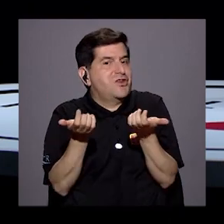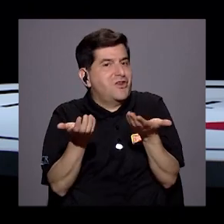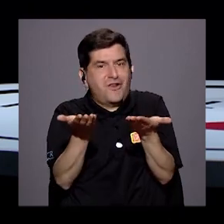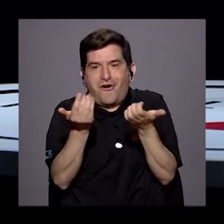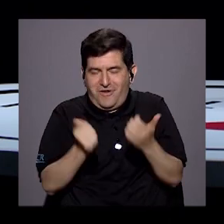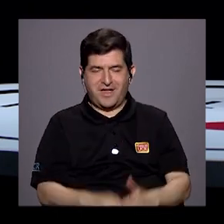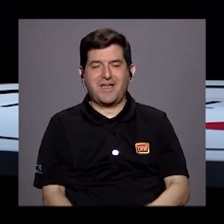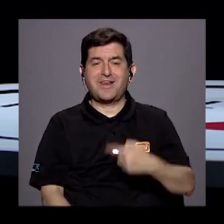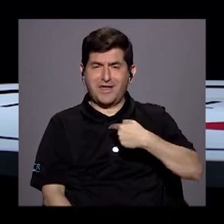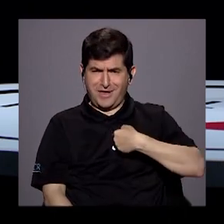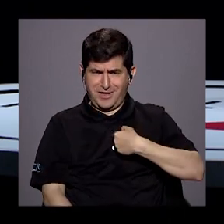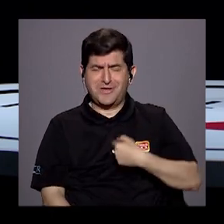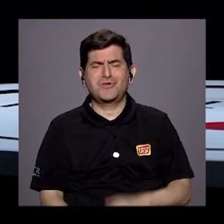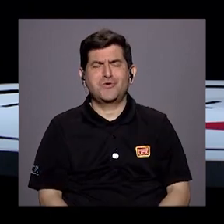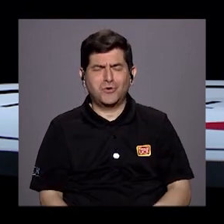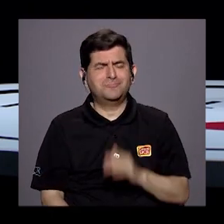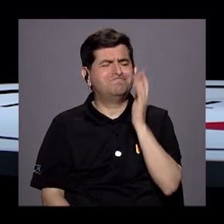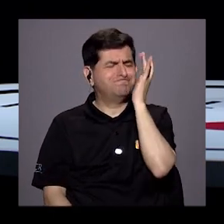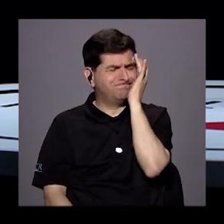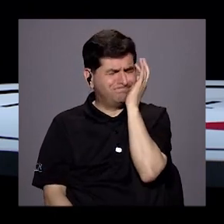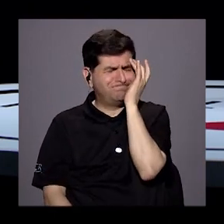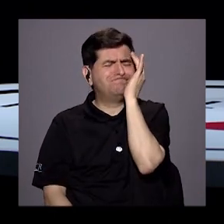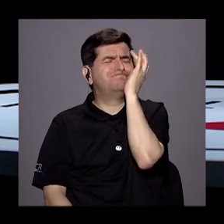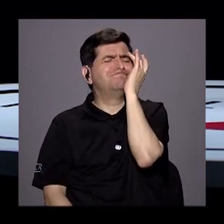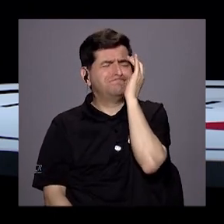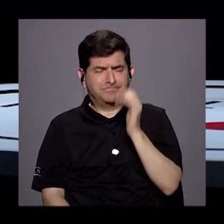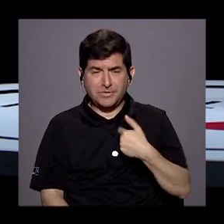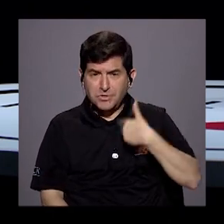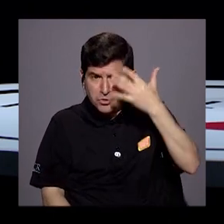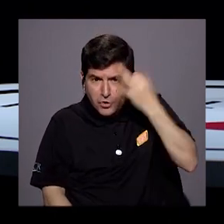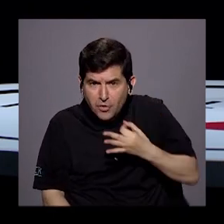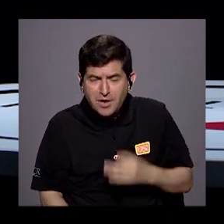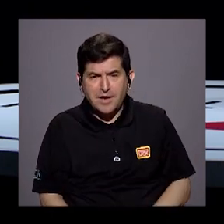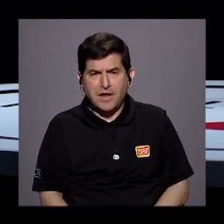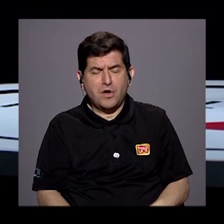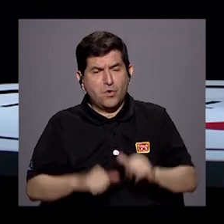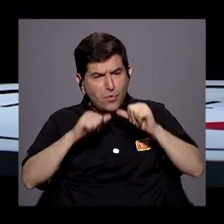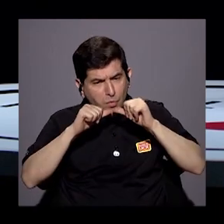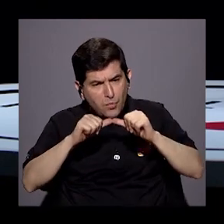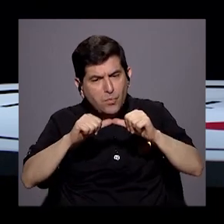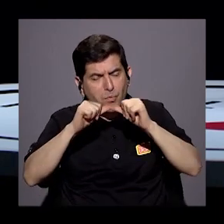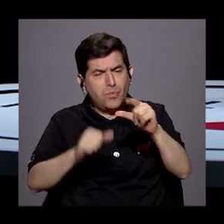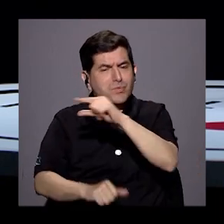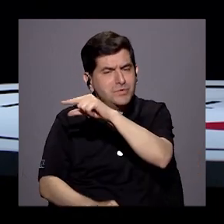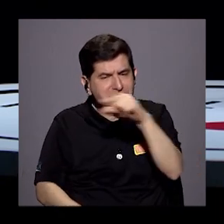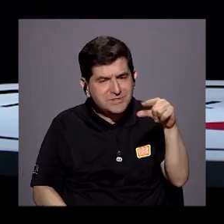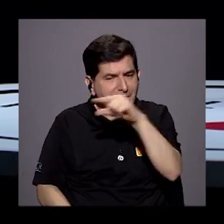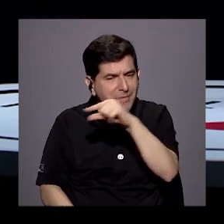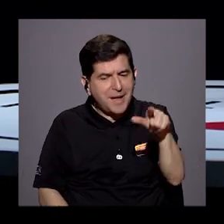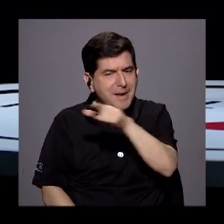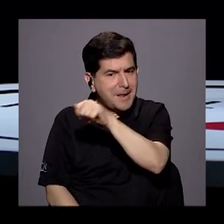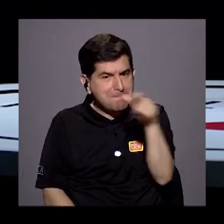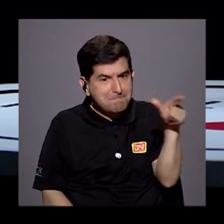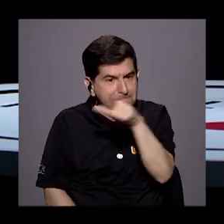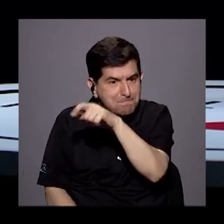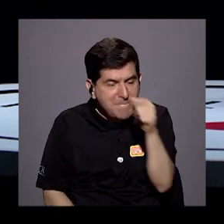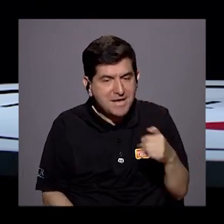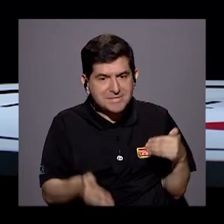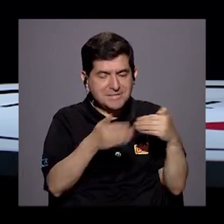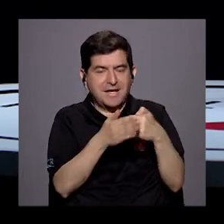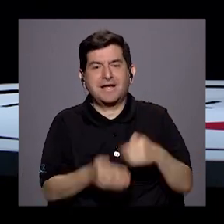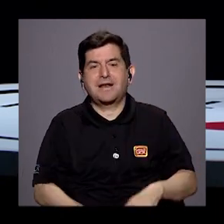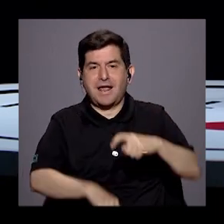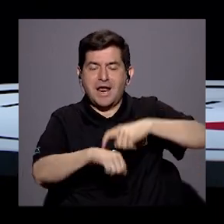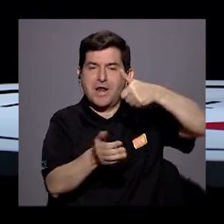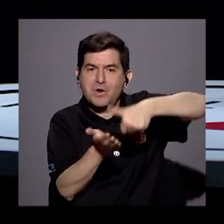queriendo entrar. Y al que yo tengo serias preocupaciones, porque me parece que conforme pasen las semanas y dos meses, se acerque más